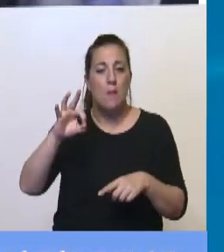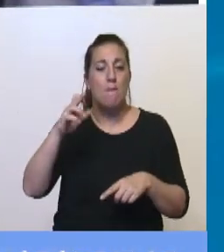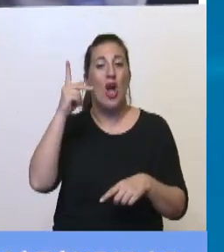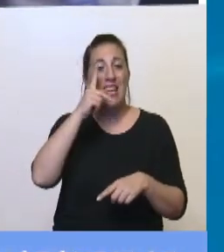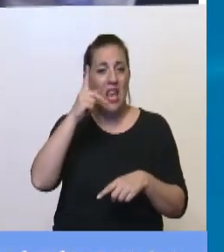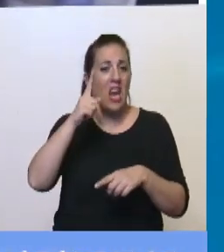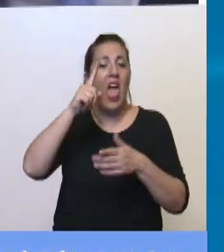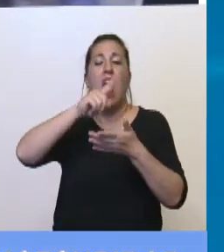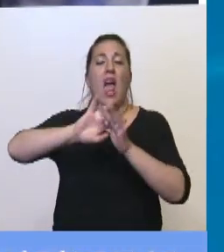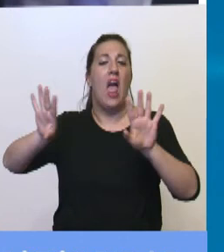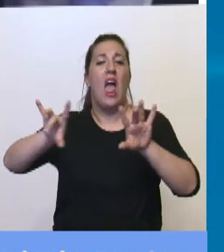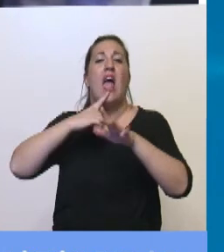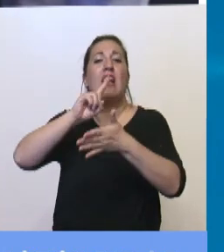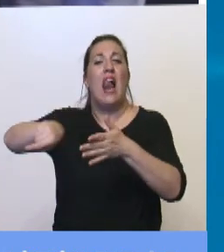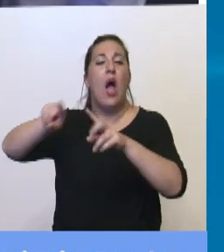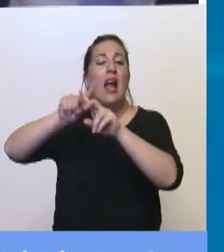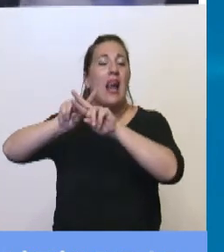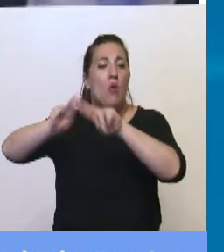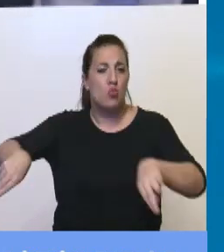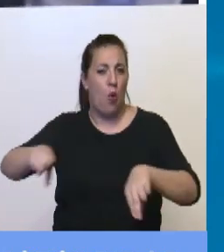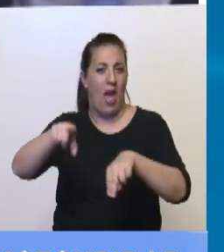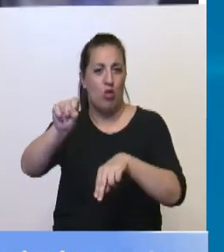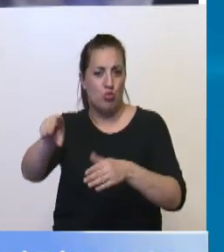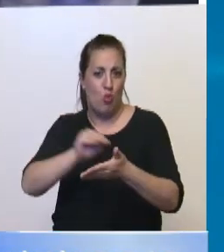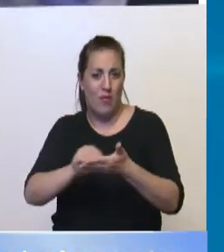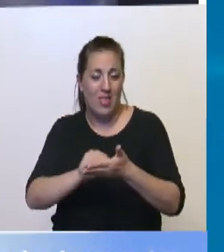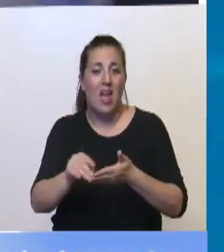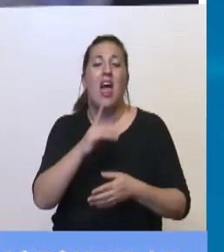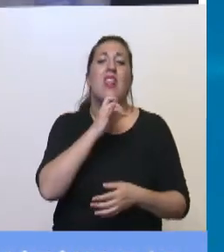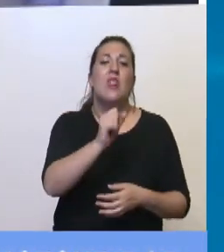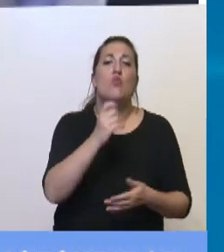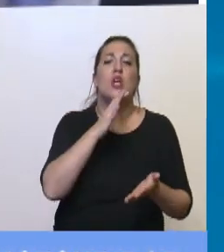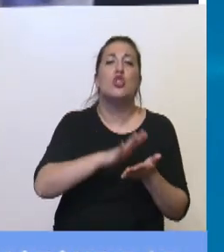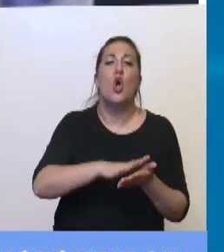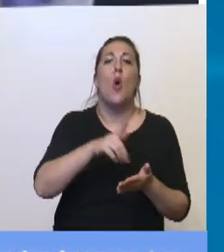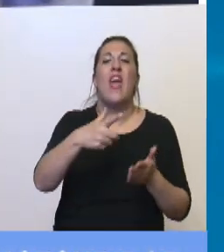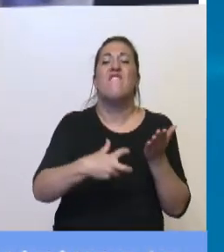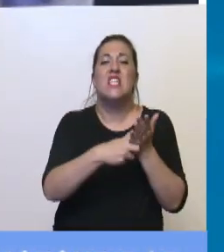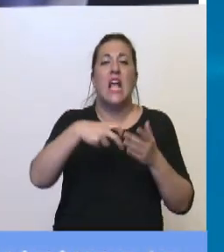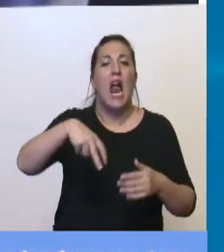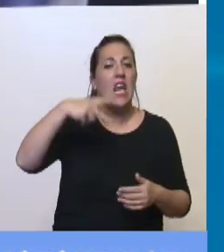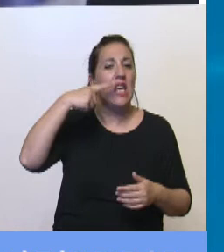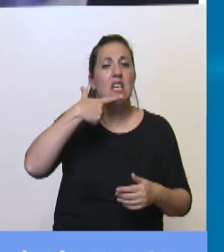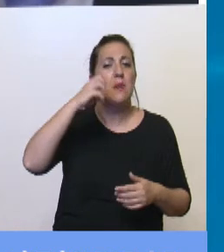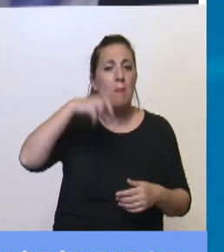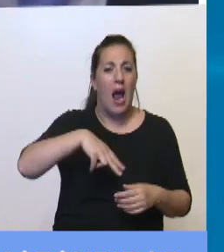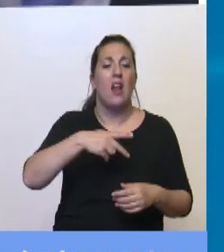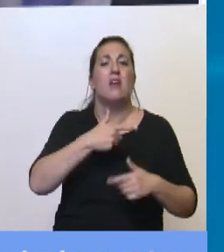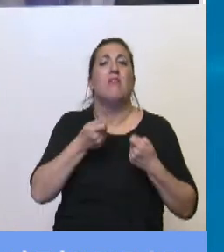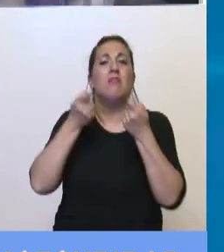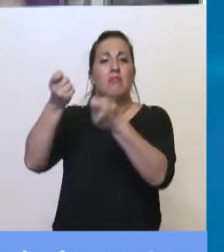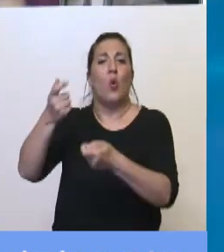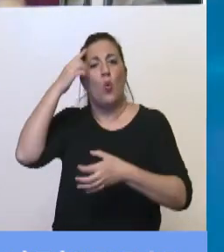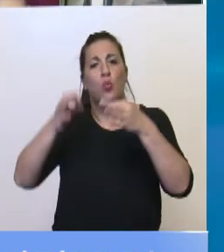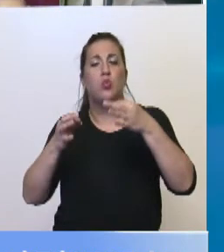le dejaban. Volvió estuso y obviamente la causa de Nisman fue a la justicia federal. Y